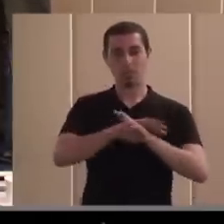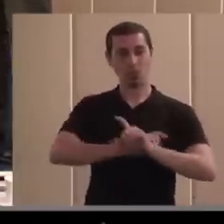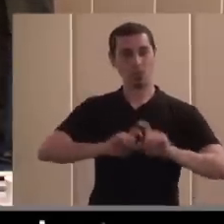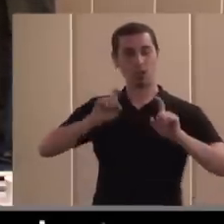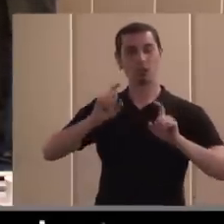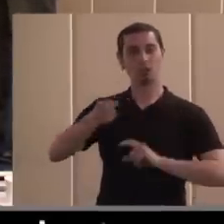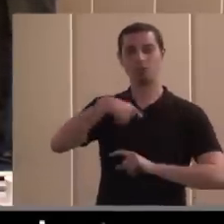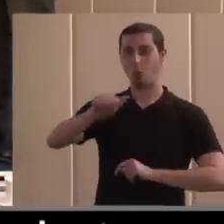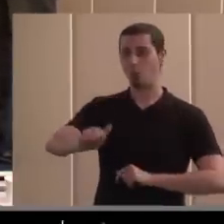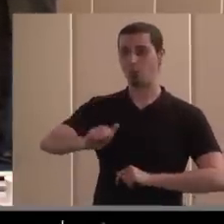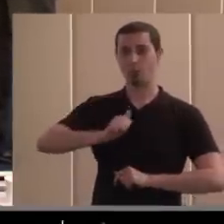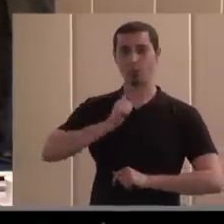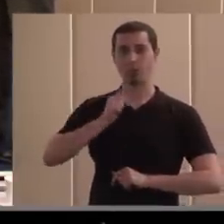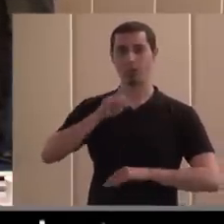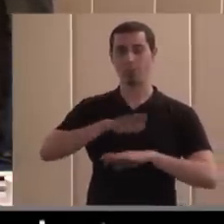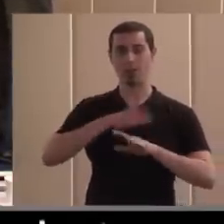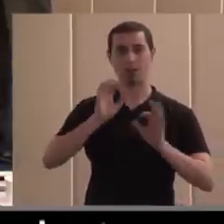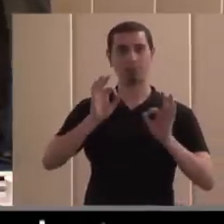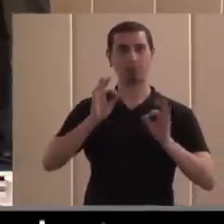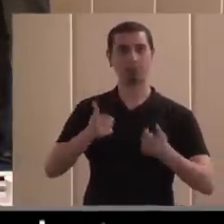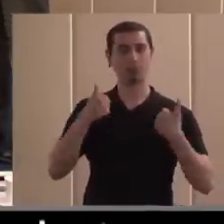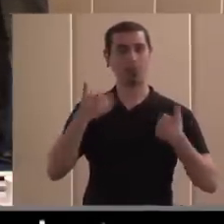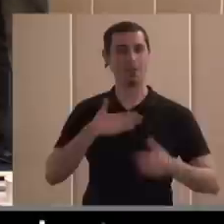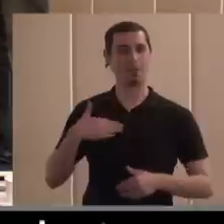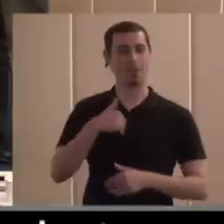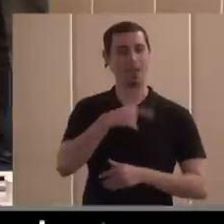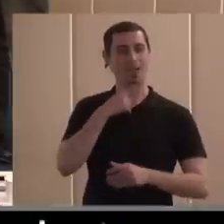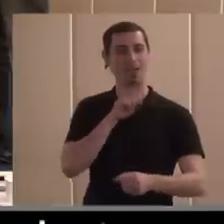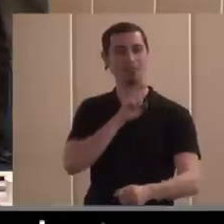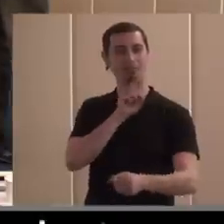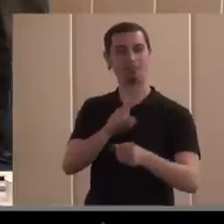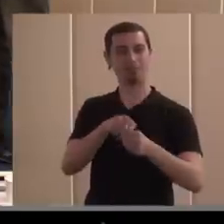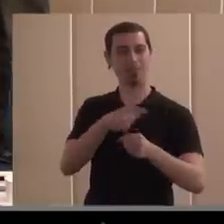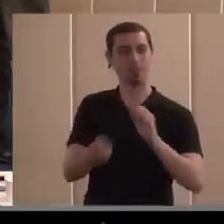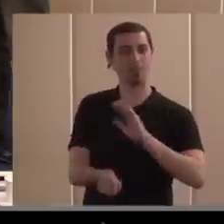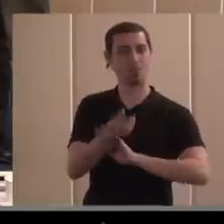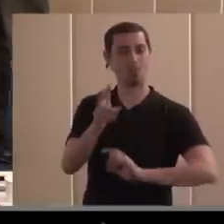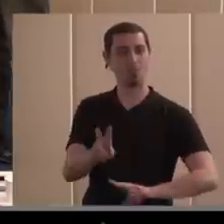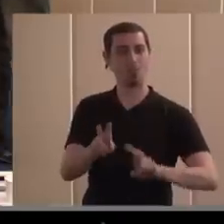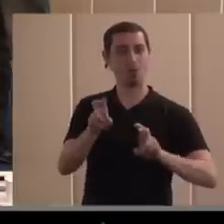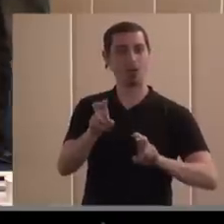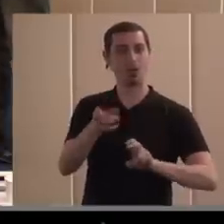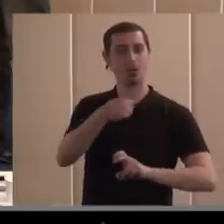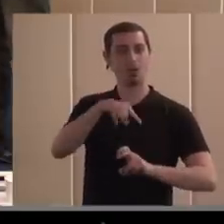tenemos la oportunidad en ese papel que os indicaba de prescriptores de influir